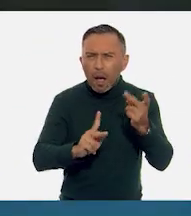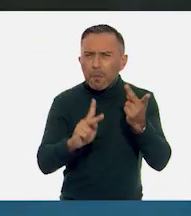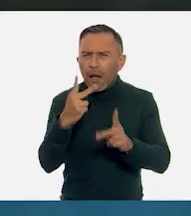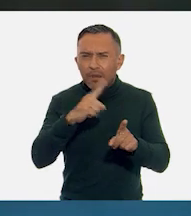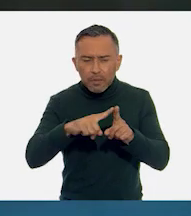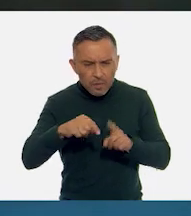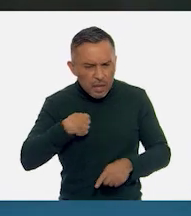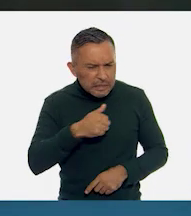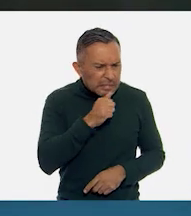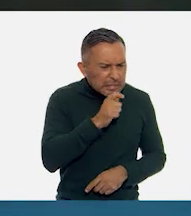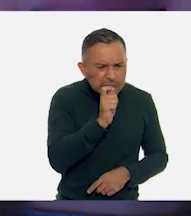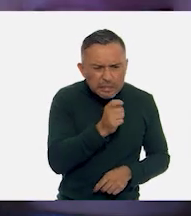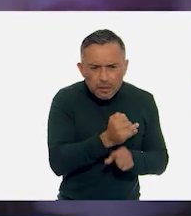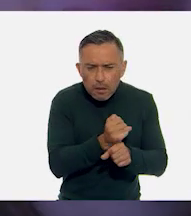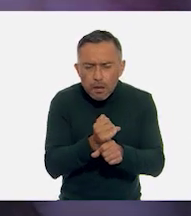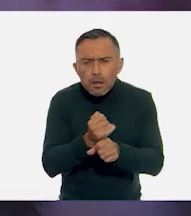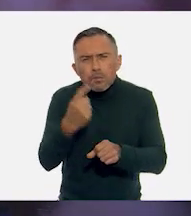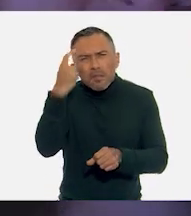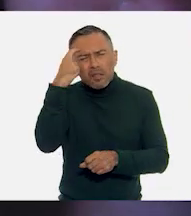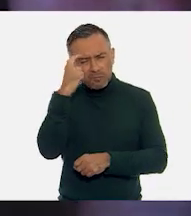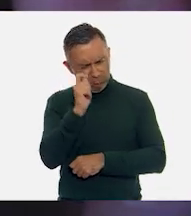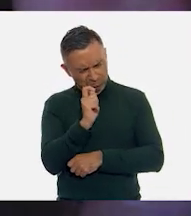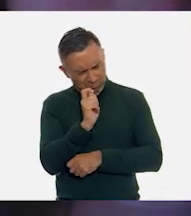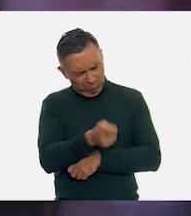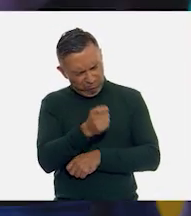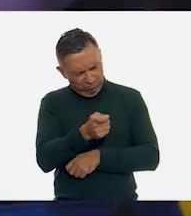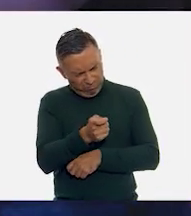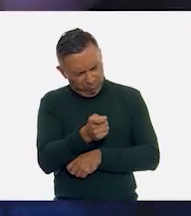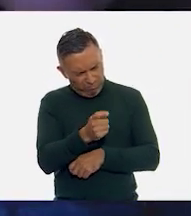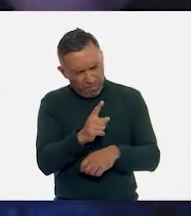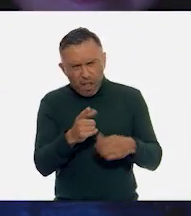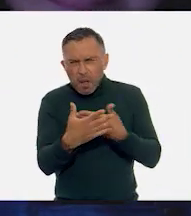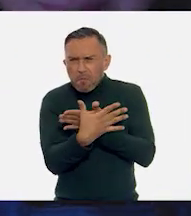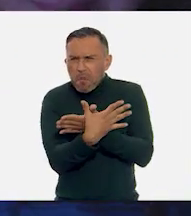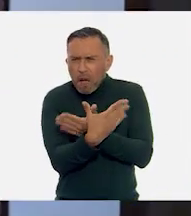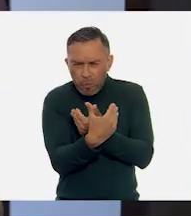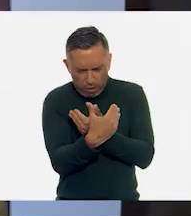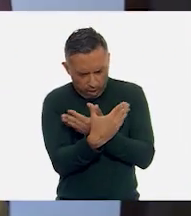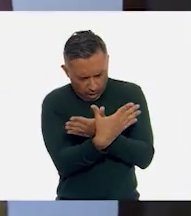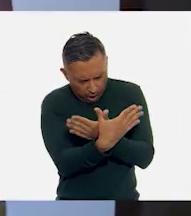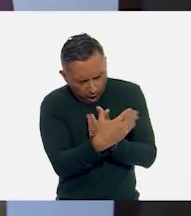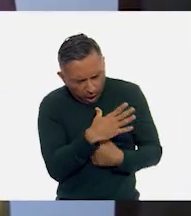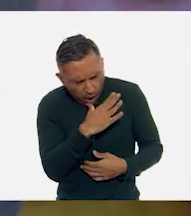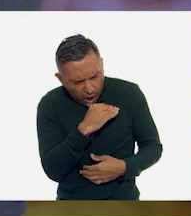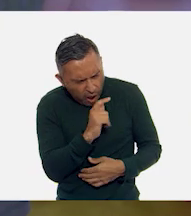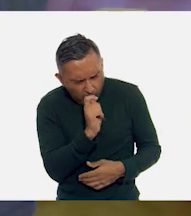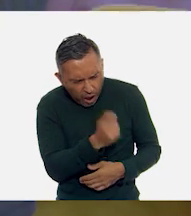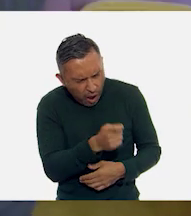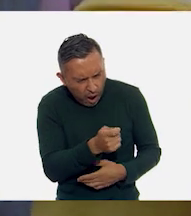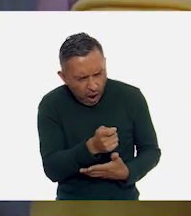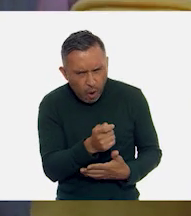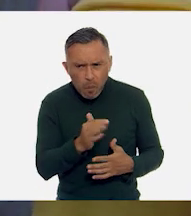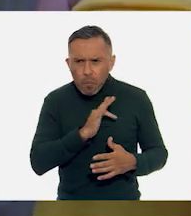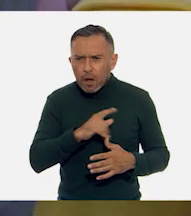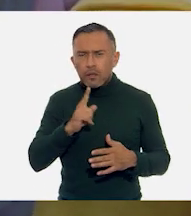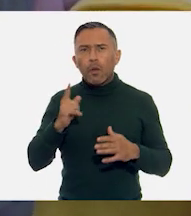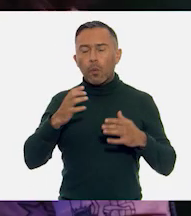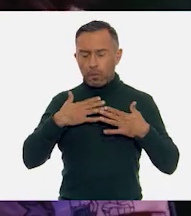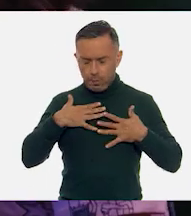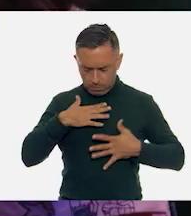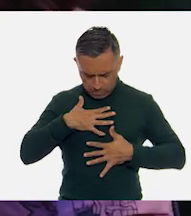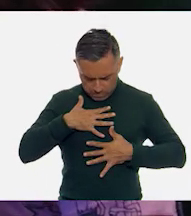Mi mente siempre buscaba entender cómo funcionaban las alas de una mariposa o cómo hacía mi cuerpo para poder respirar.